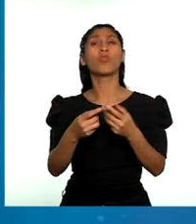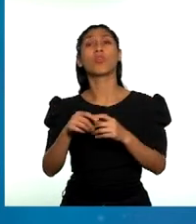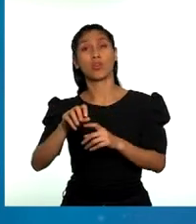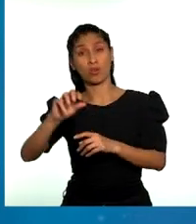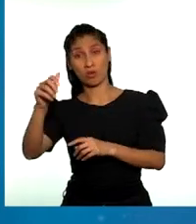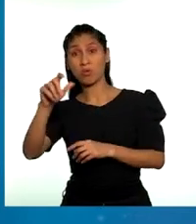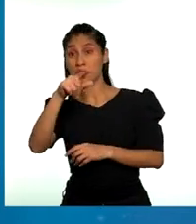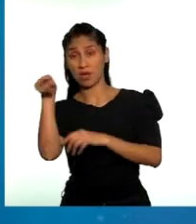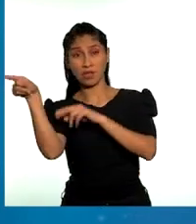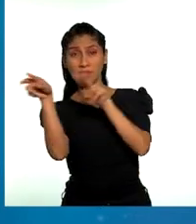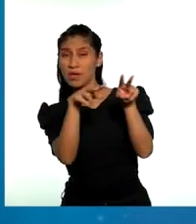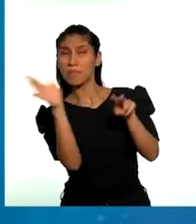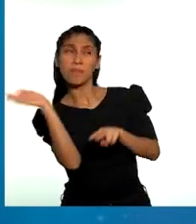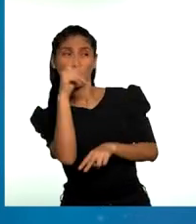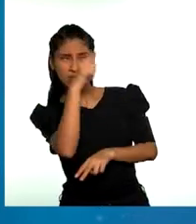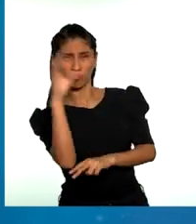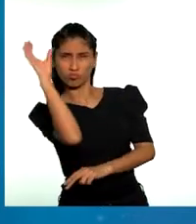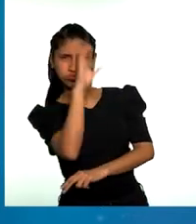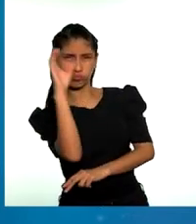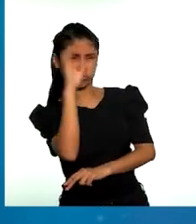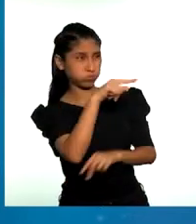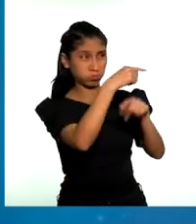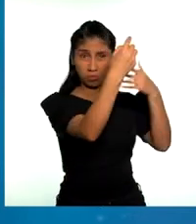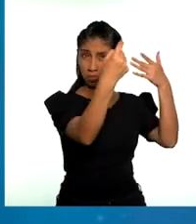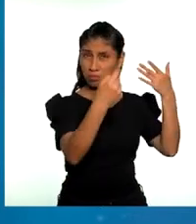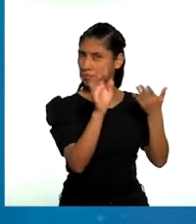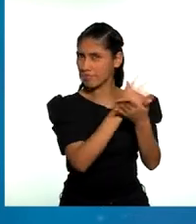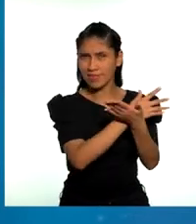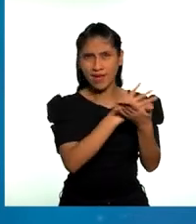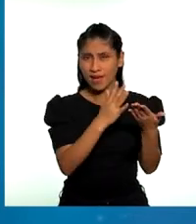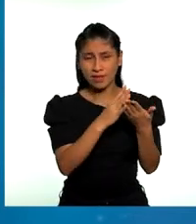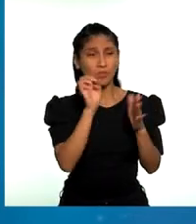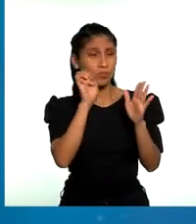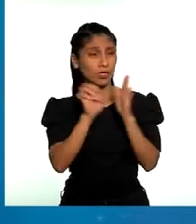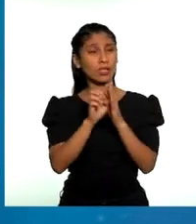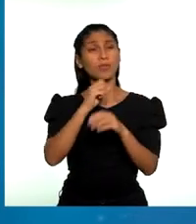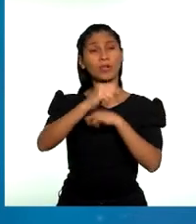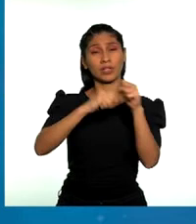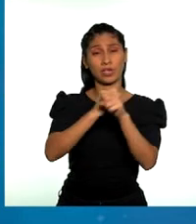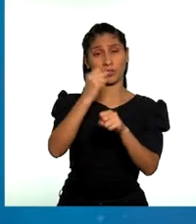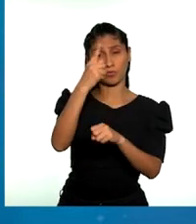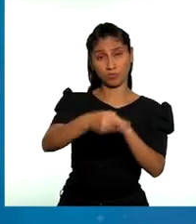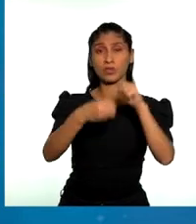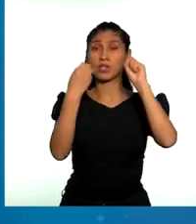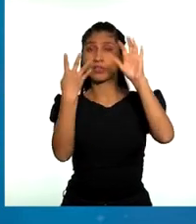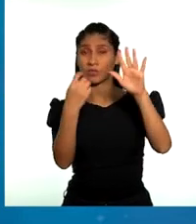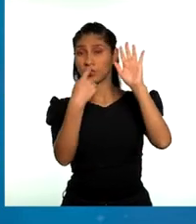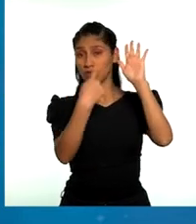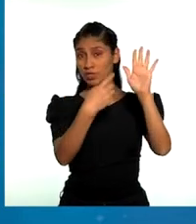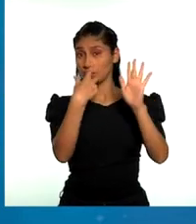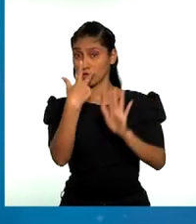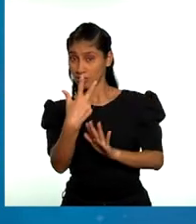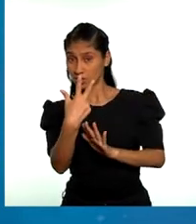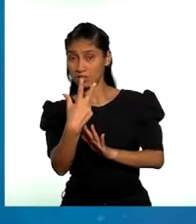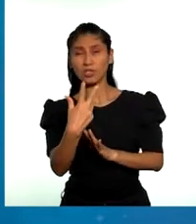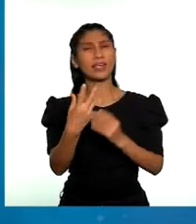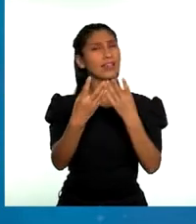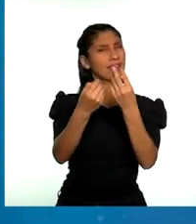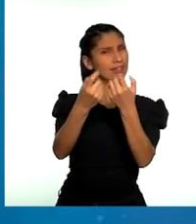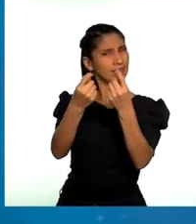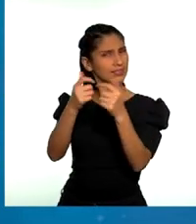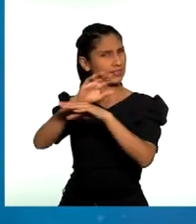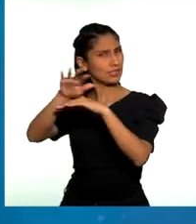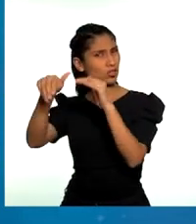censos nacionales. Por ejemplo, según el censo de 1963, en la mayoría de